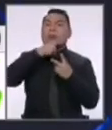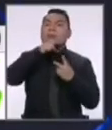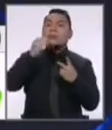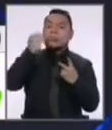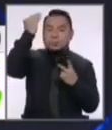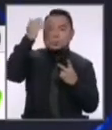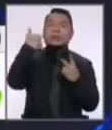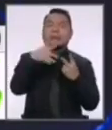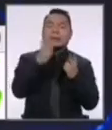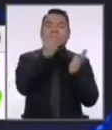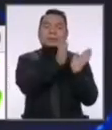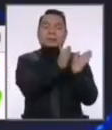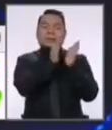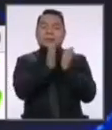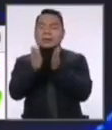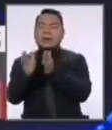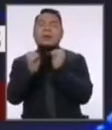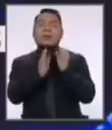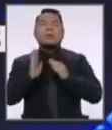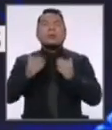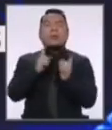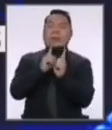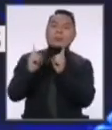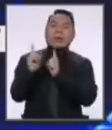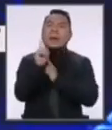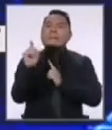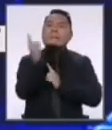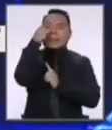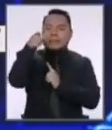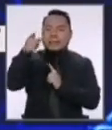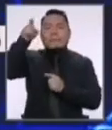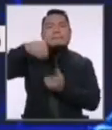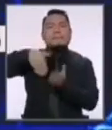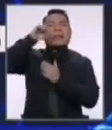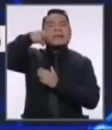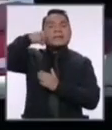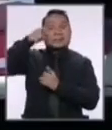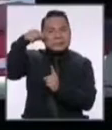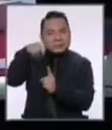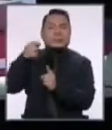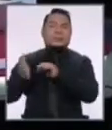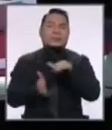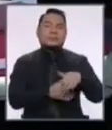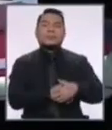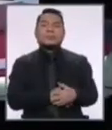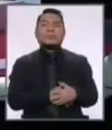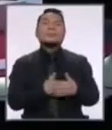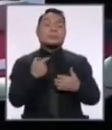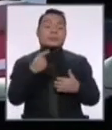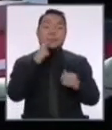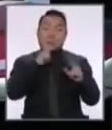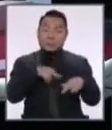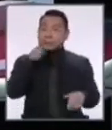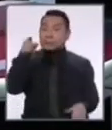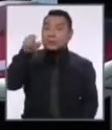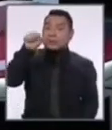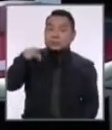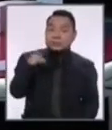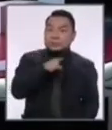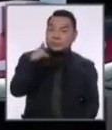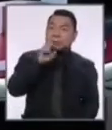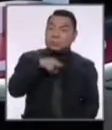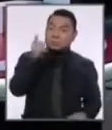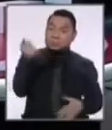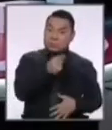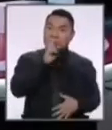mayores, y así de manera ordenada, poniendo por delante a quienes más lo necesitan. Gracias por alusión. ¿Desea responder? Podría no responder y sigo.